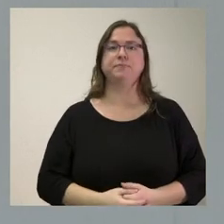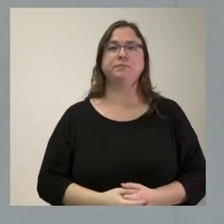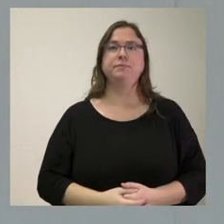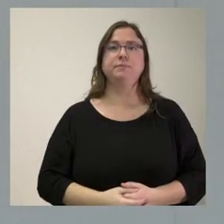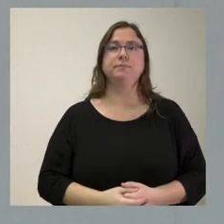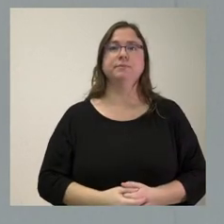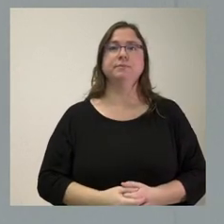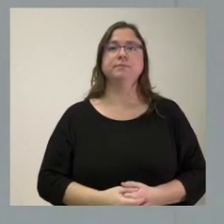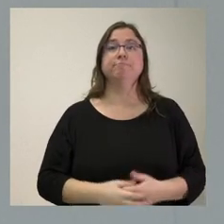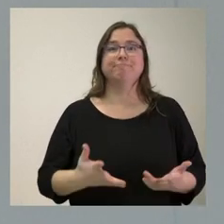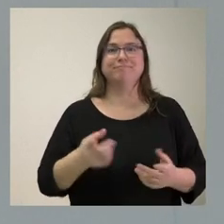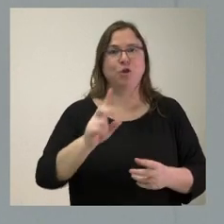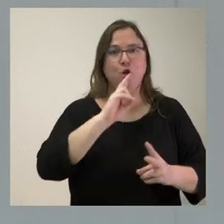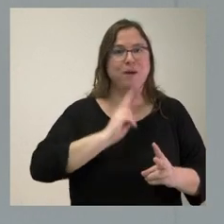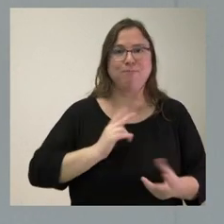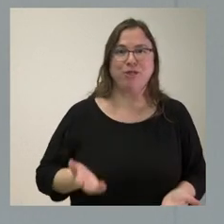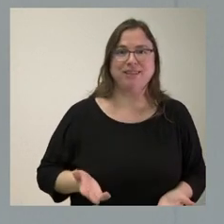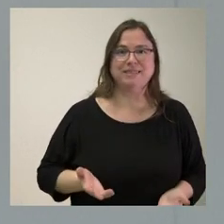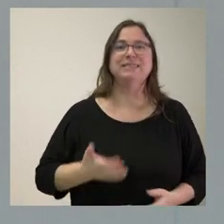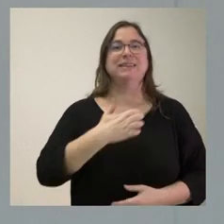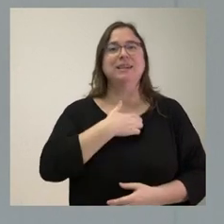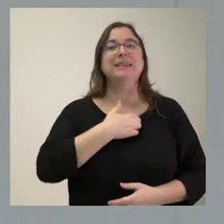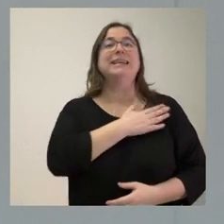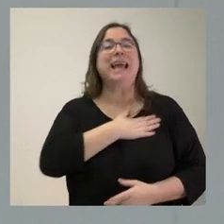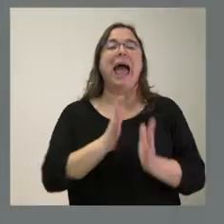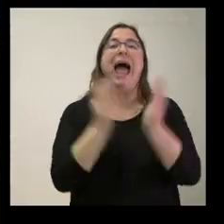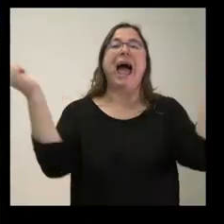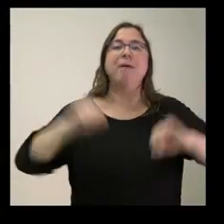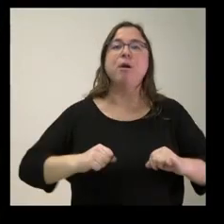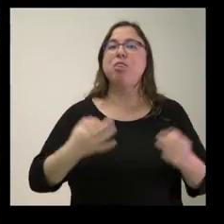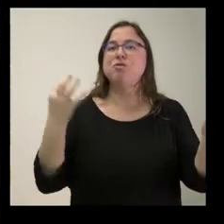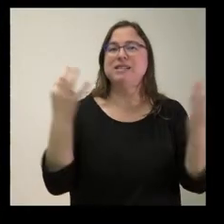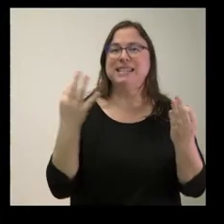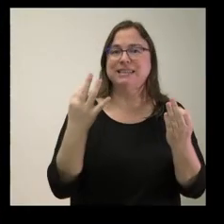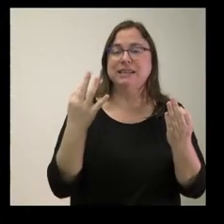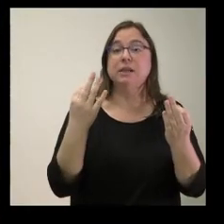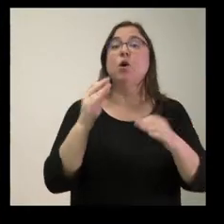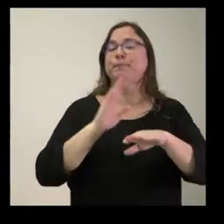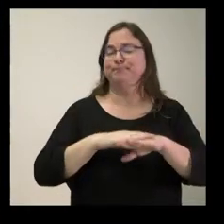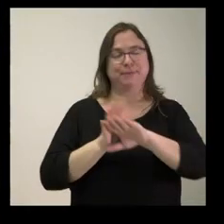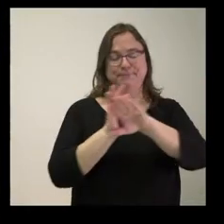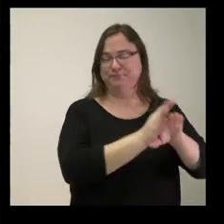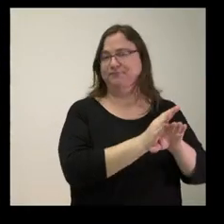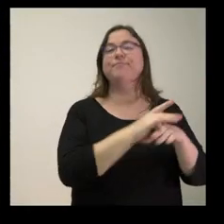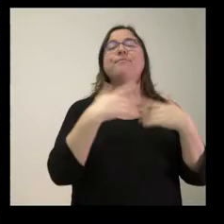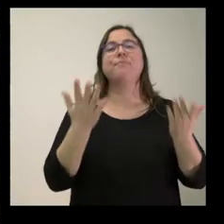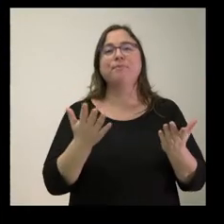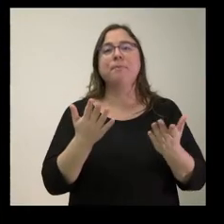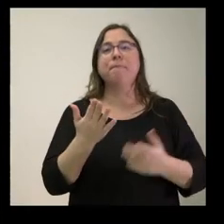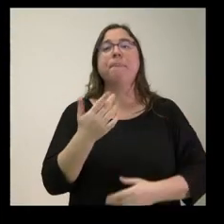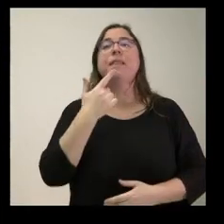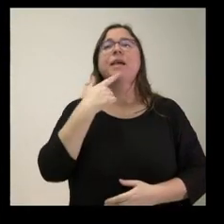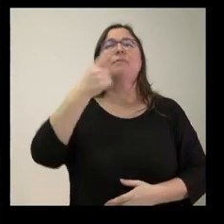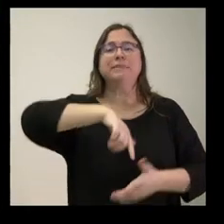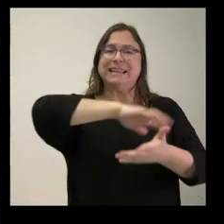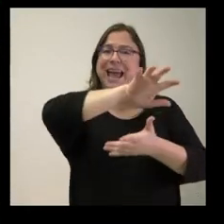Bueno, no me ha respondido qué es lo que se aprobó realmente, porque, bueno, el caso. Y está por